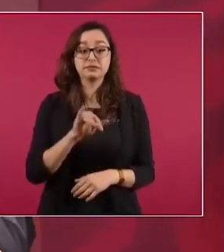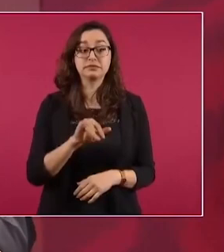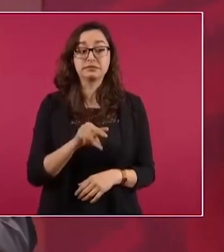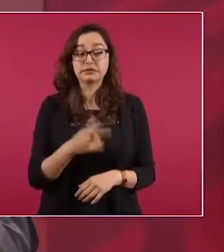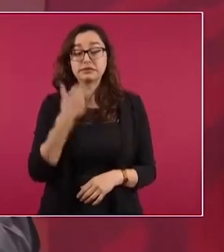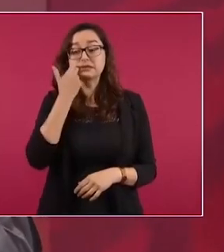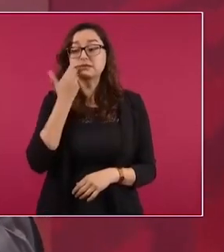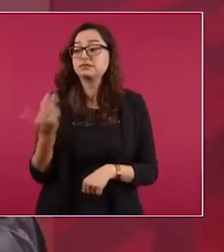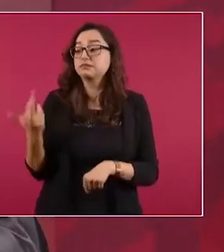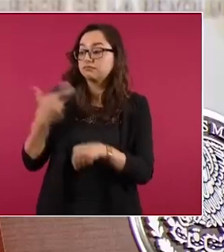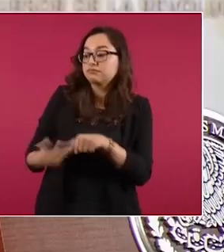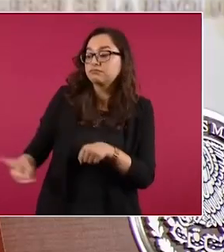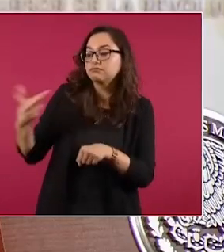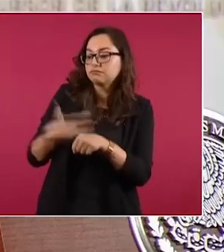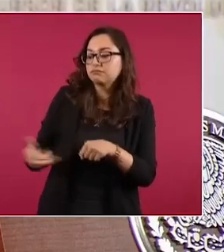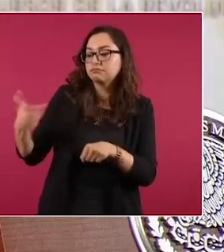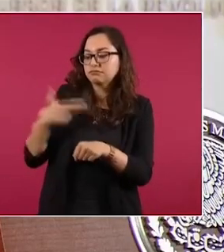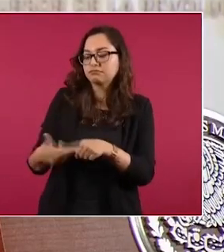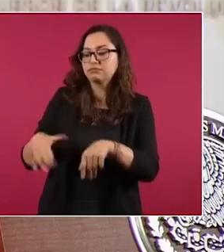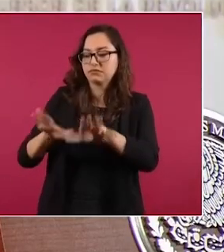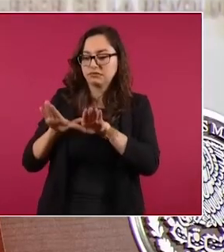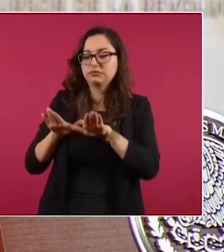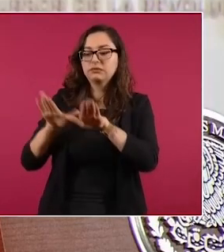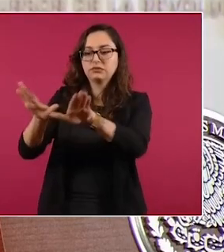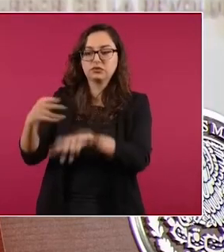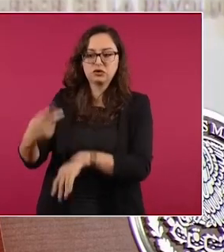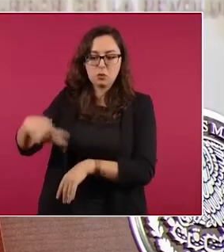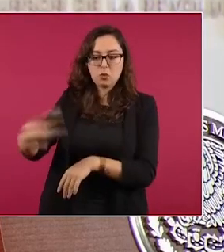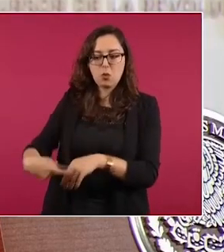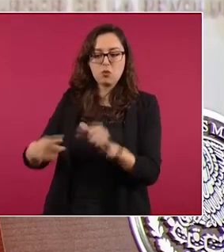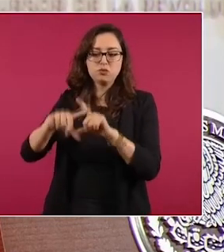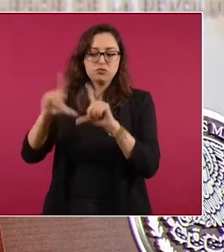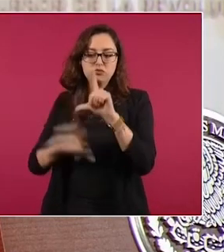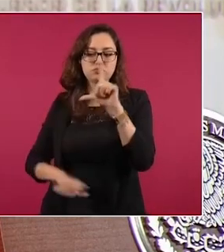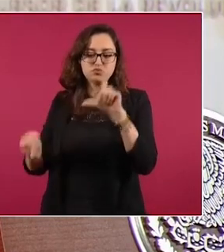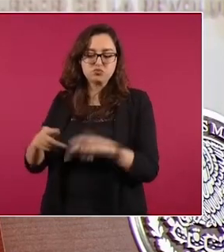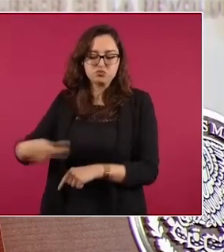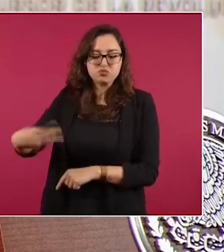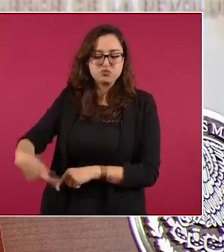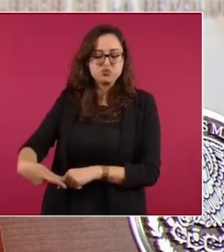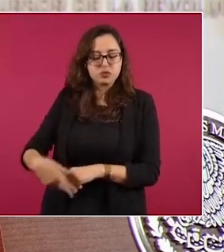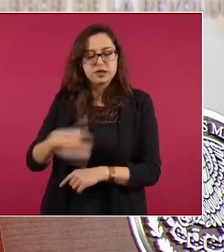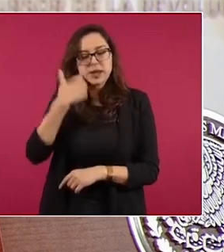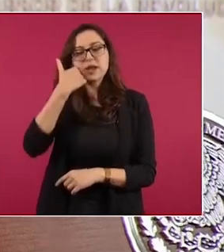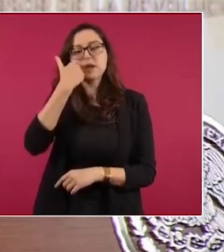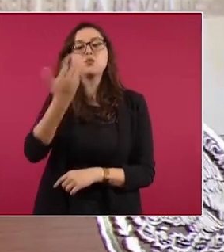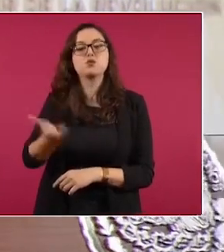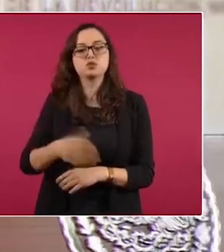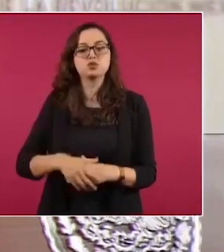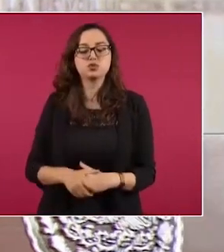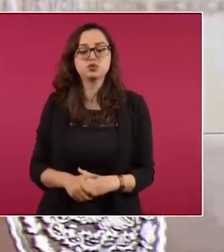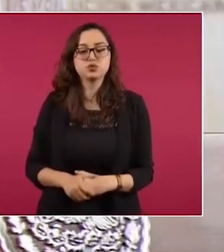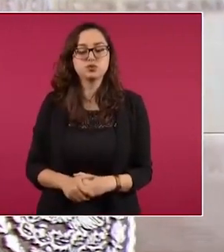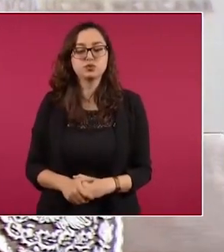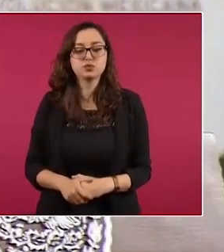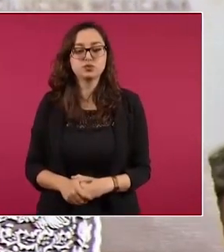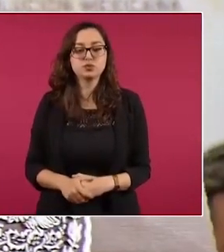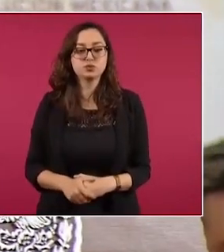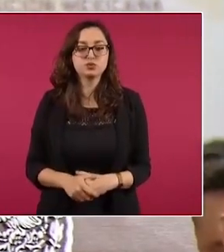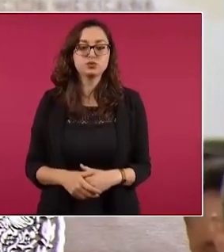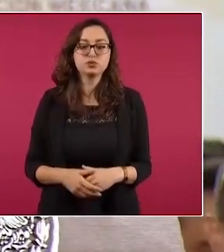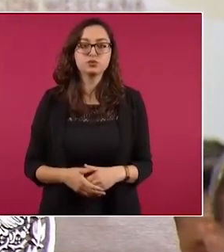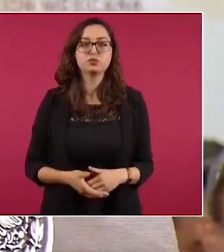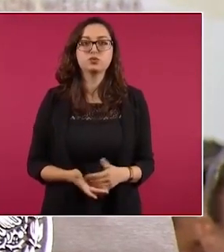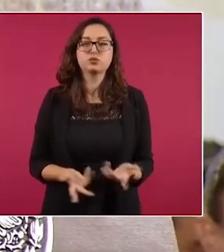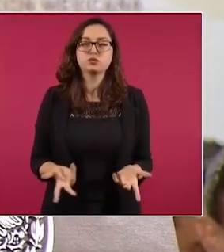trabajando en eso. es este la posibilidad de que se tenga